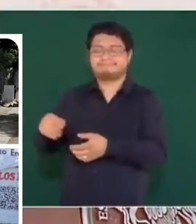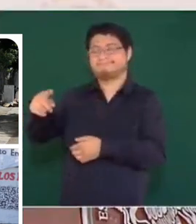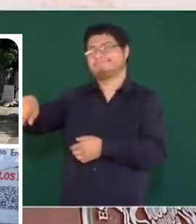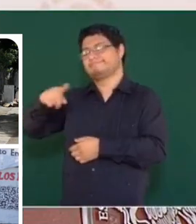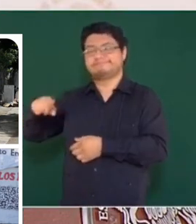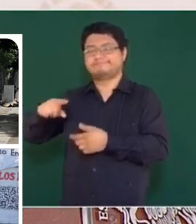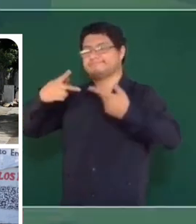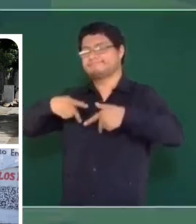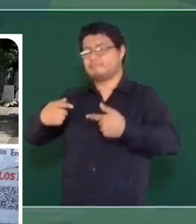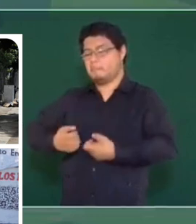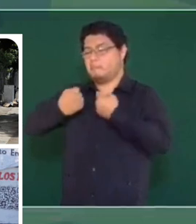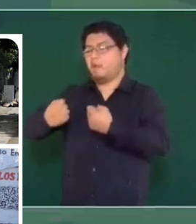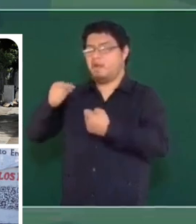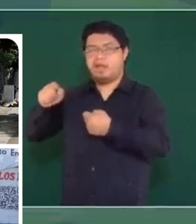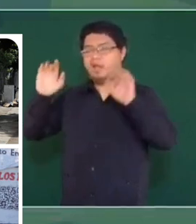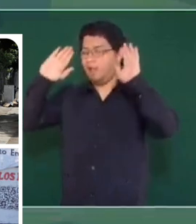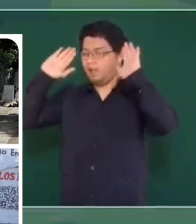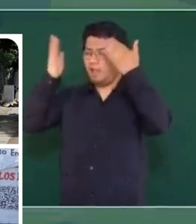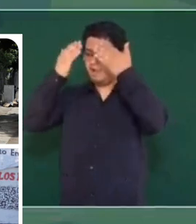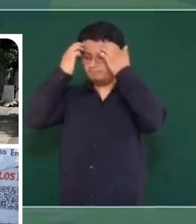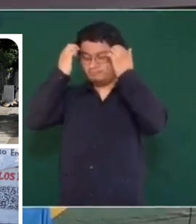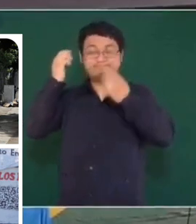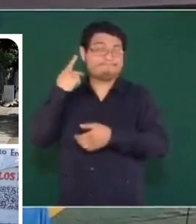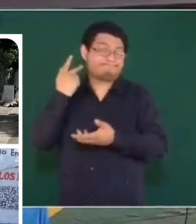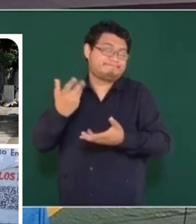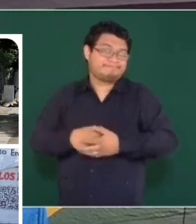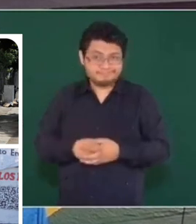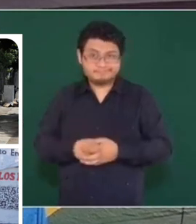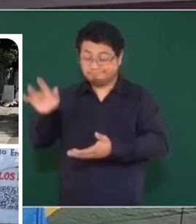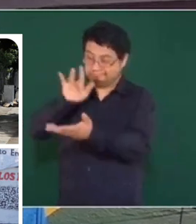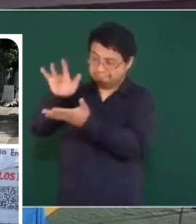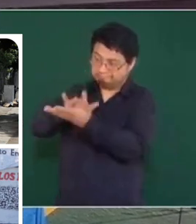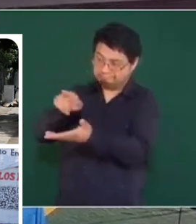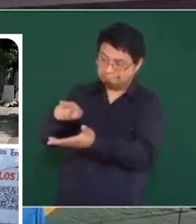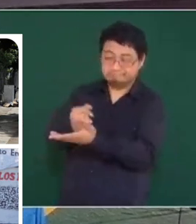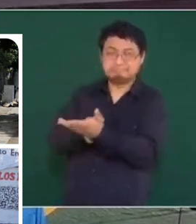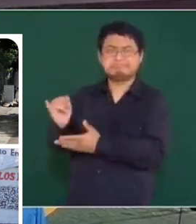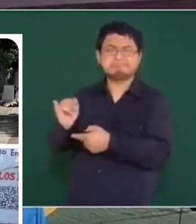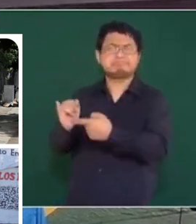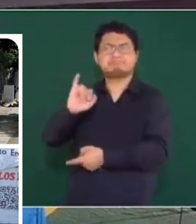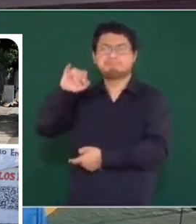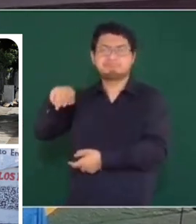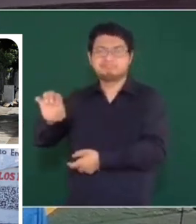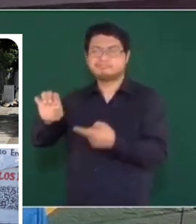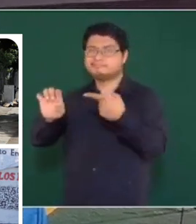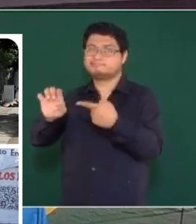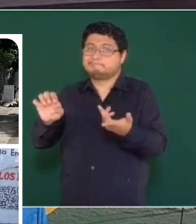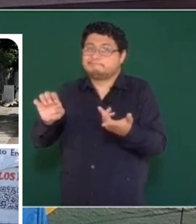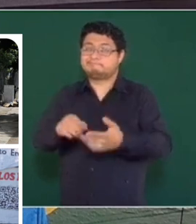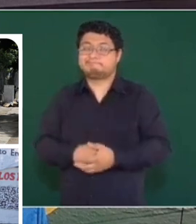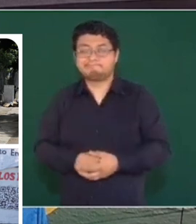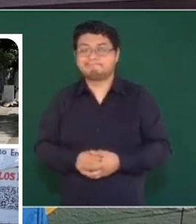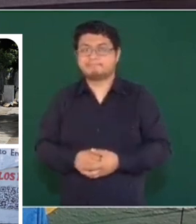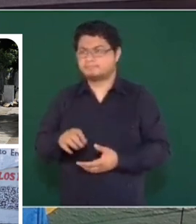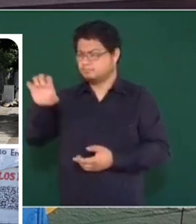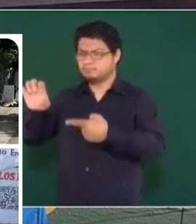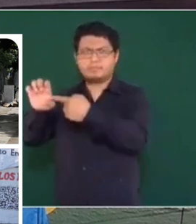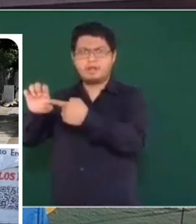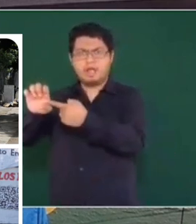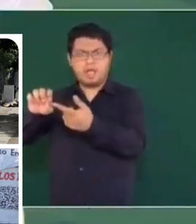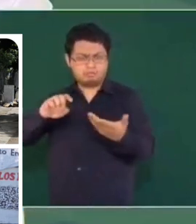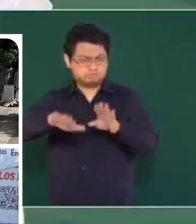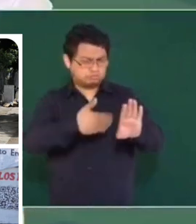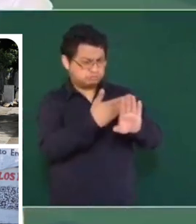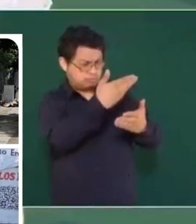conservadores. Los que apoyen esta decisión del INE, que es contraria a la